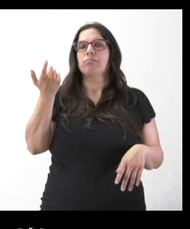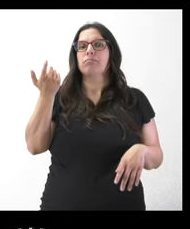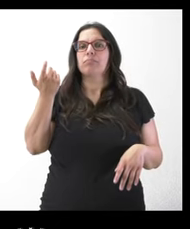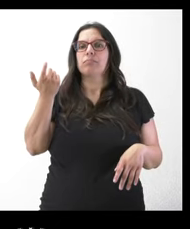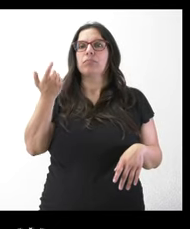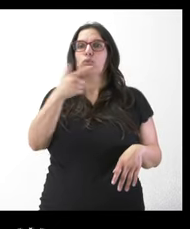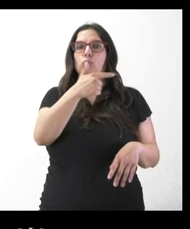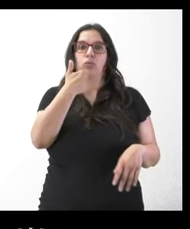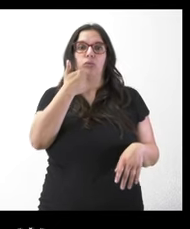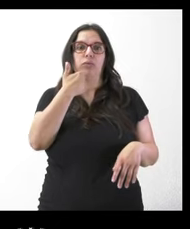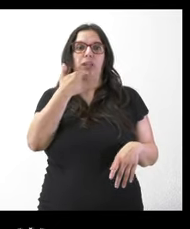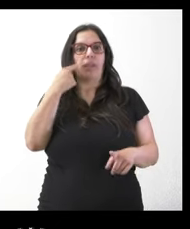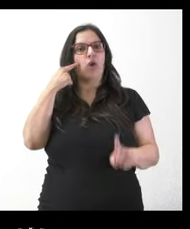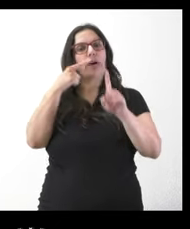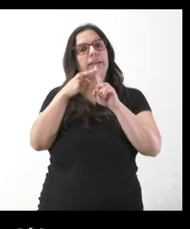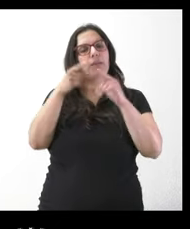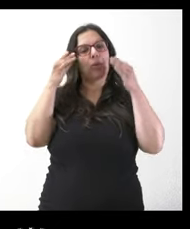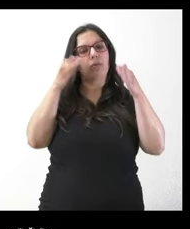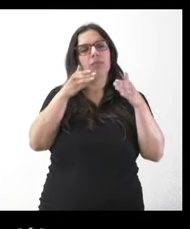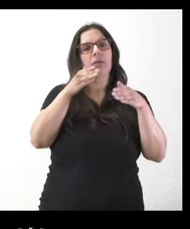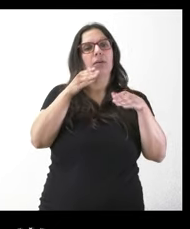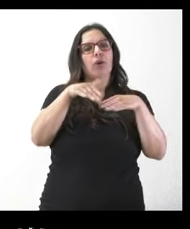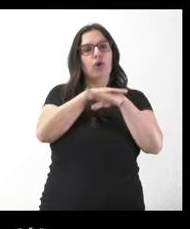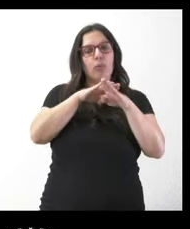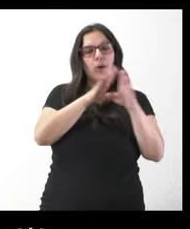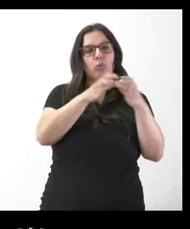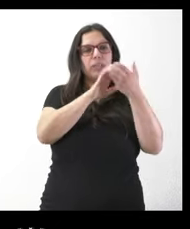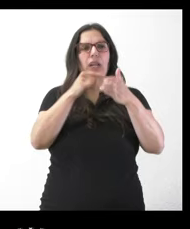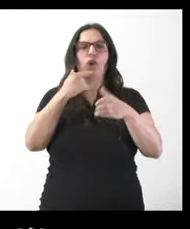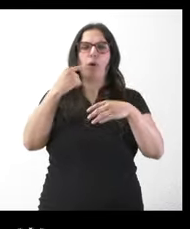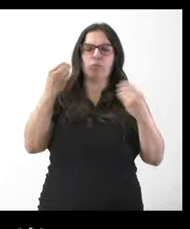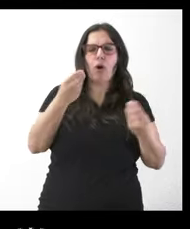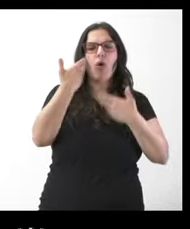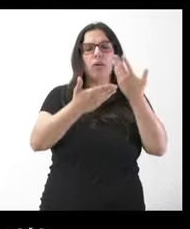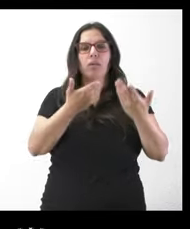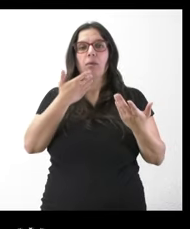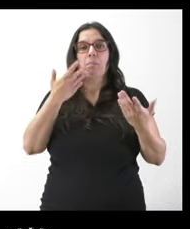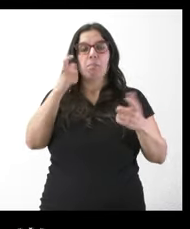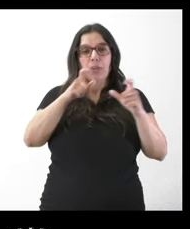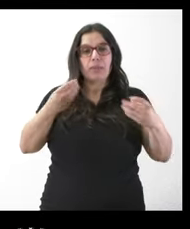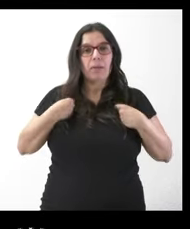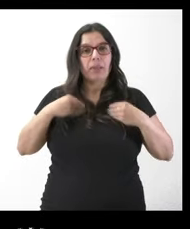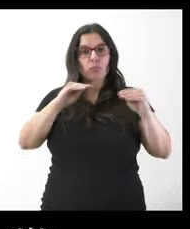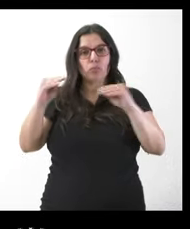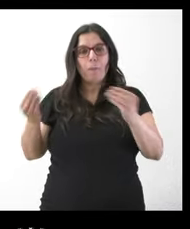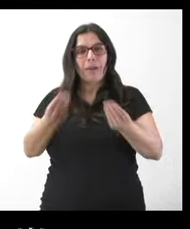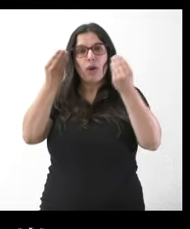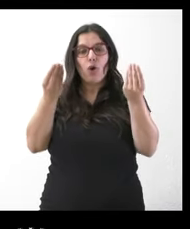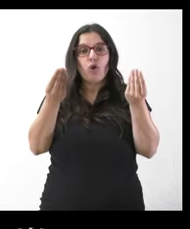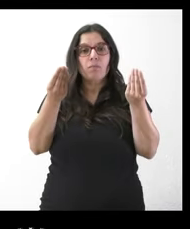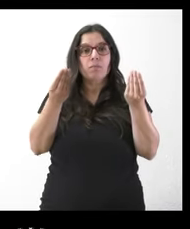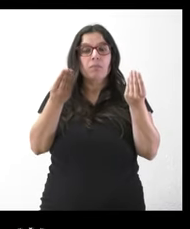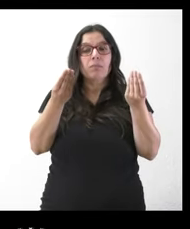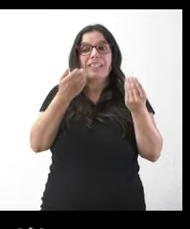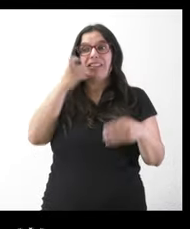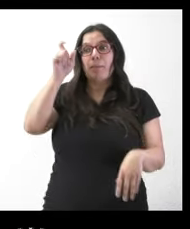es lo que ha dicho que es en lo que está centrado el gobierno de la Junta de Castilla y León en qué mejora la vida de la gente el hecho de que un vicepresidente